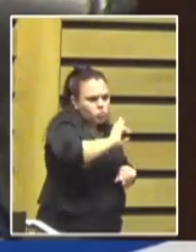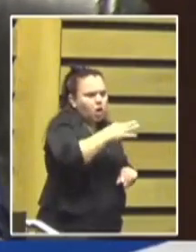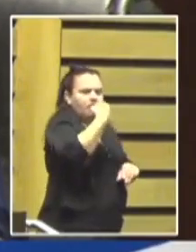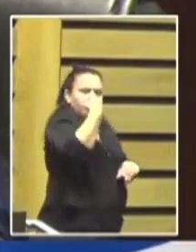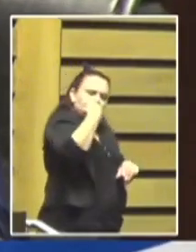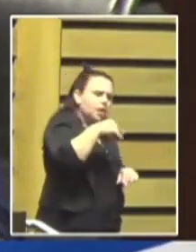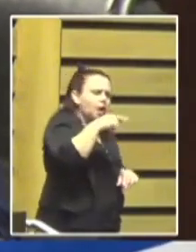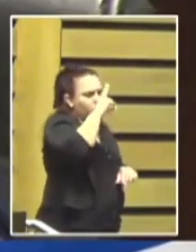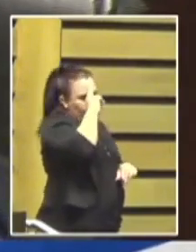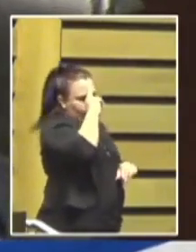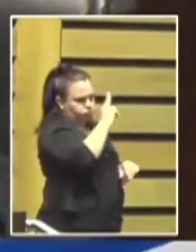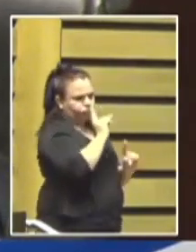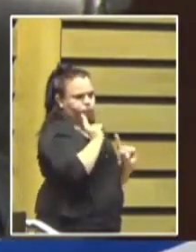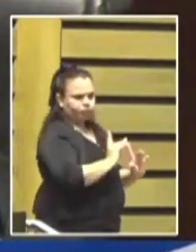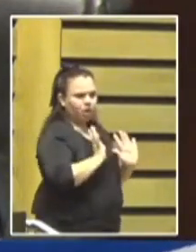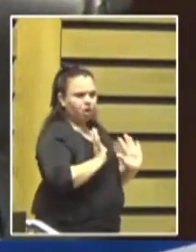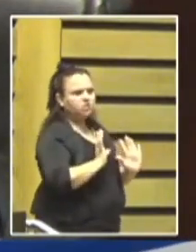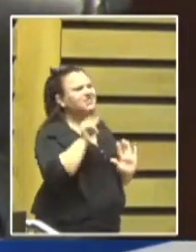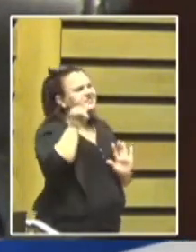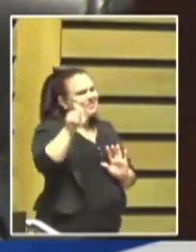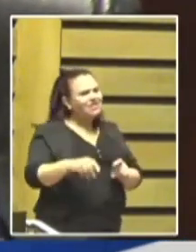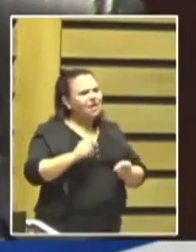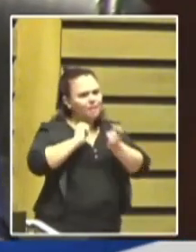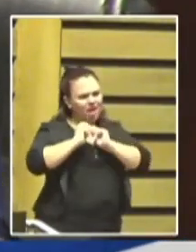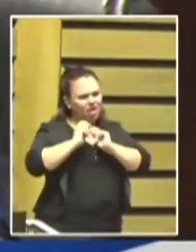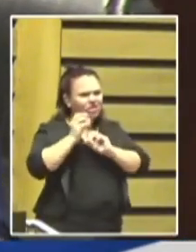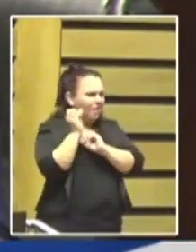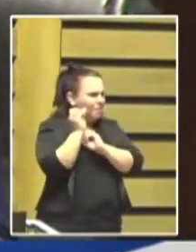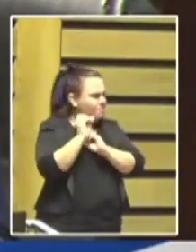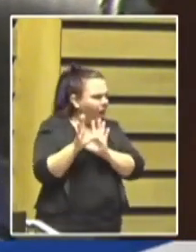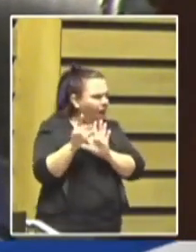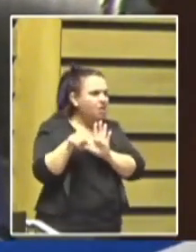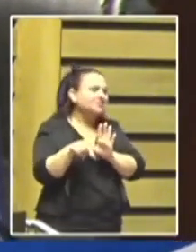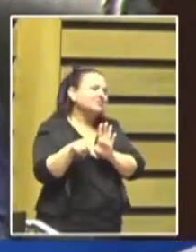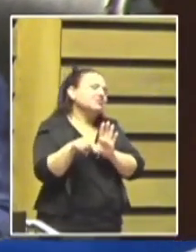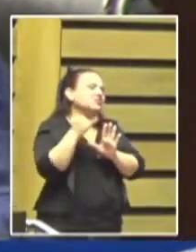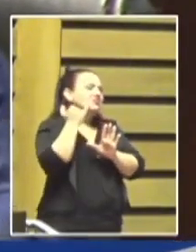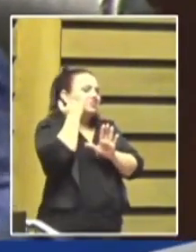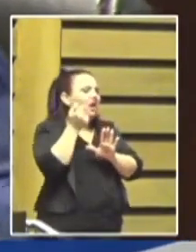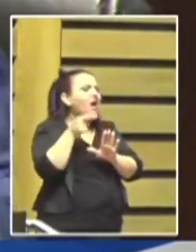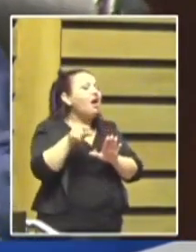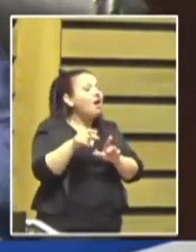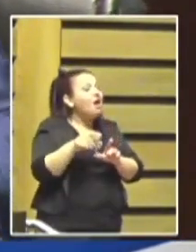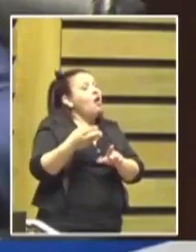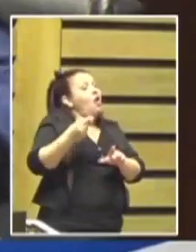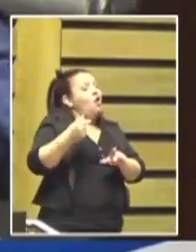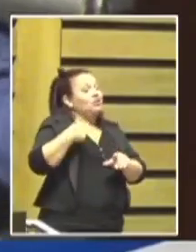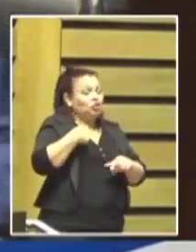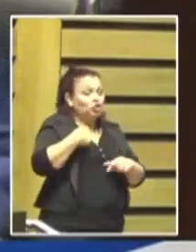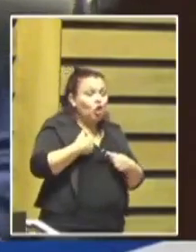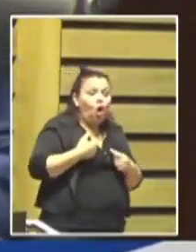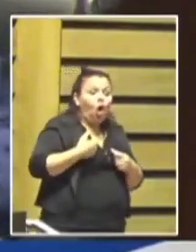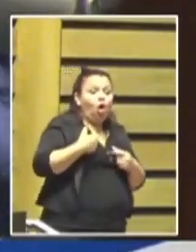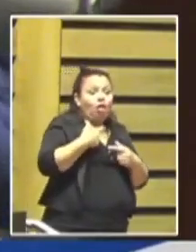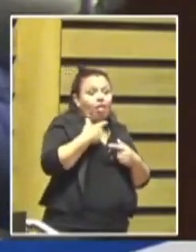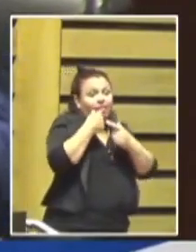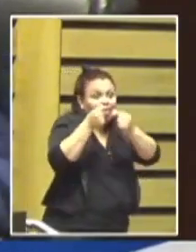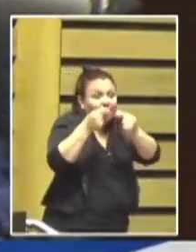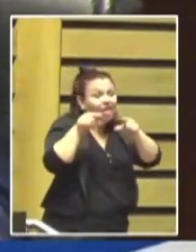me va a llevar consecuencias, porque desde ese medio ya me vienen castigando por ser cachista,